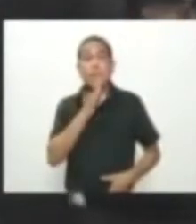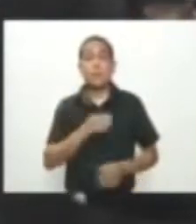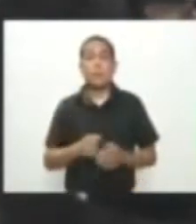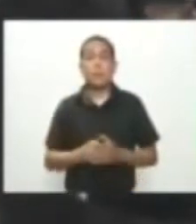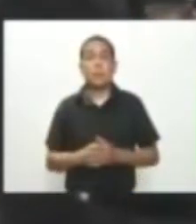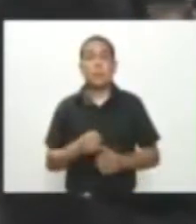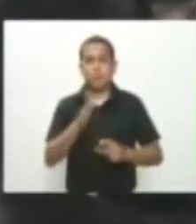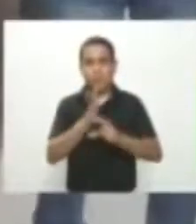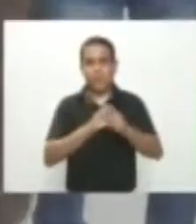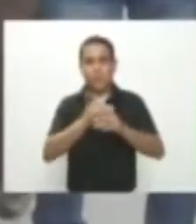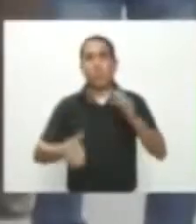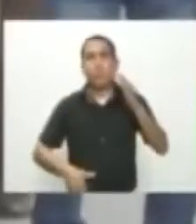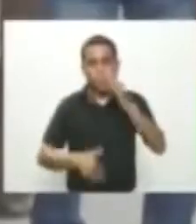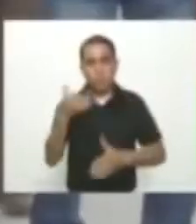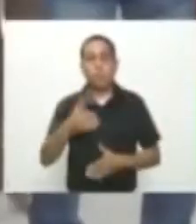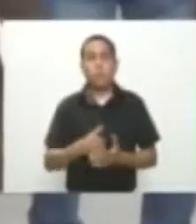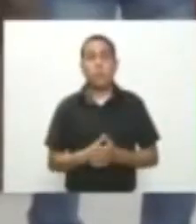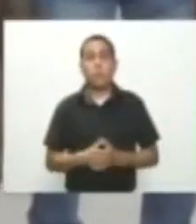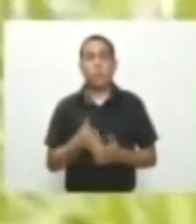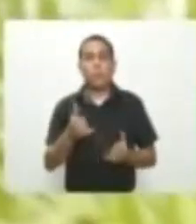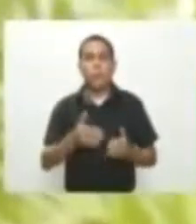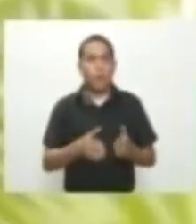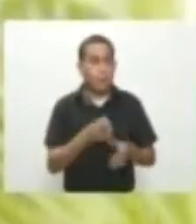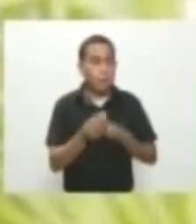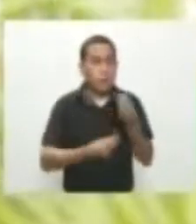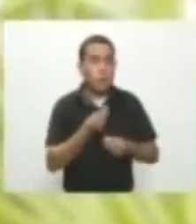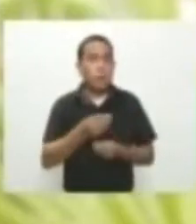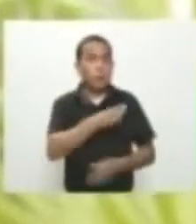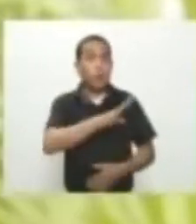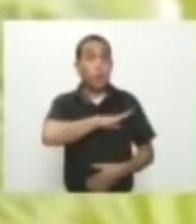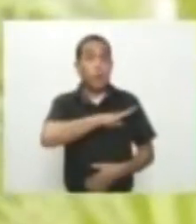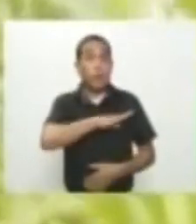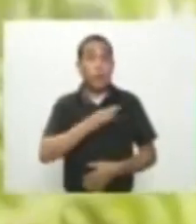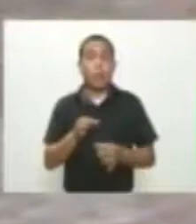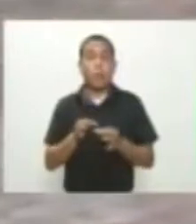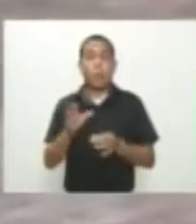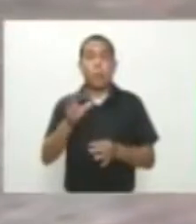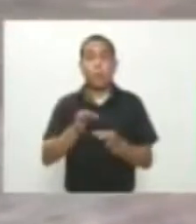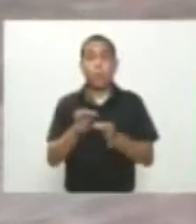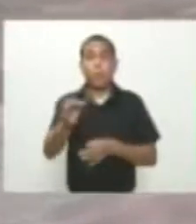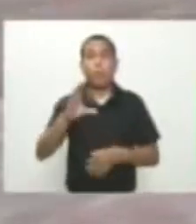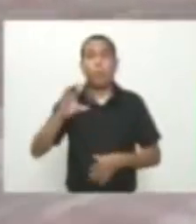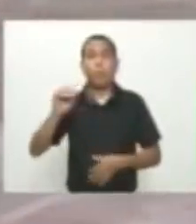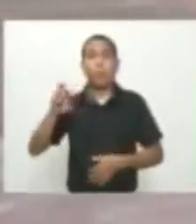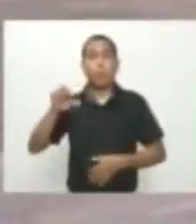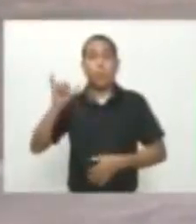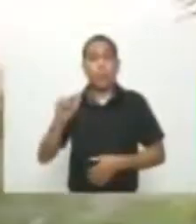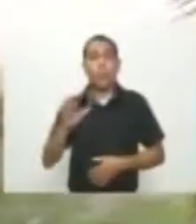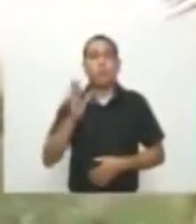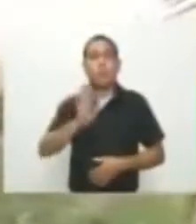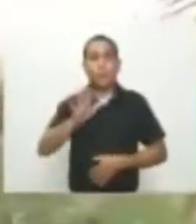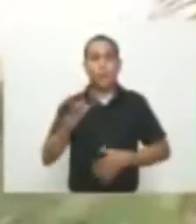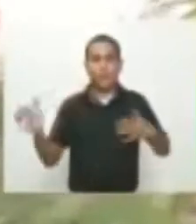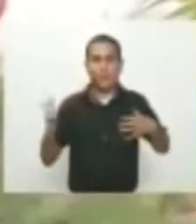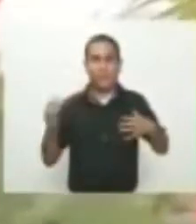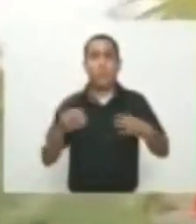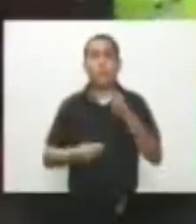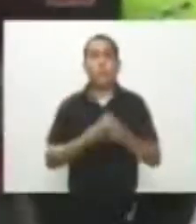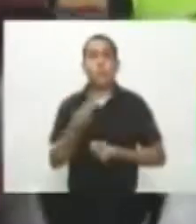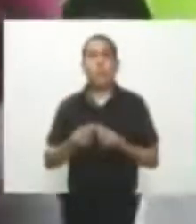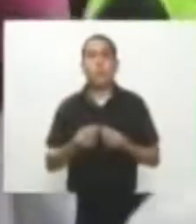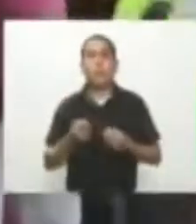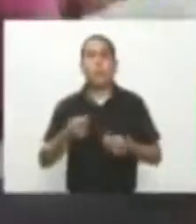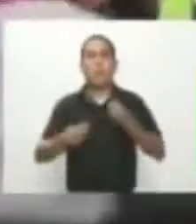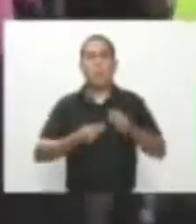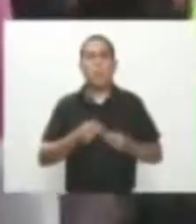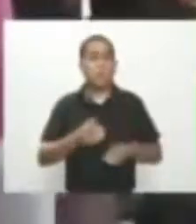Unas elecciones atípicas para revocarle la credencial al alcalde del municipio del Copey en el Cesar, el mandatario que se jugó la suerte